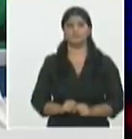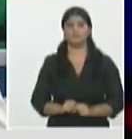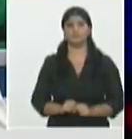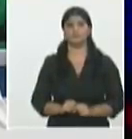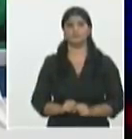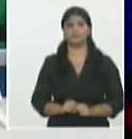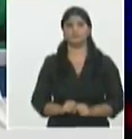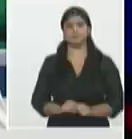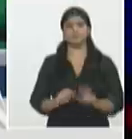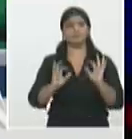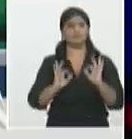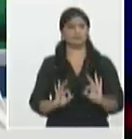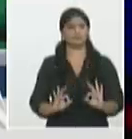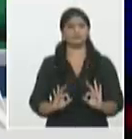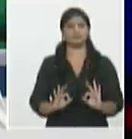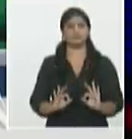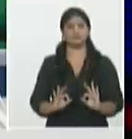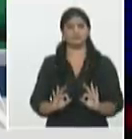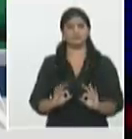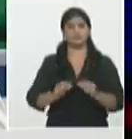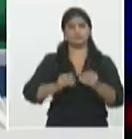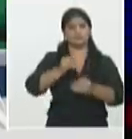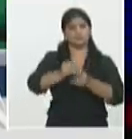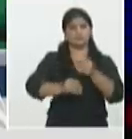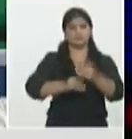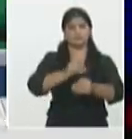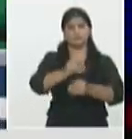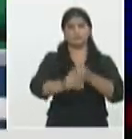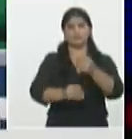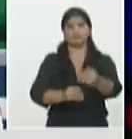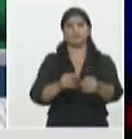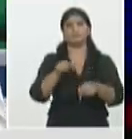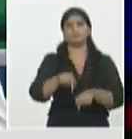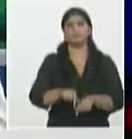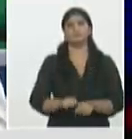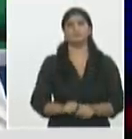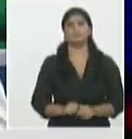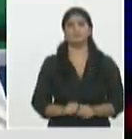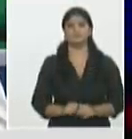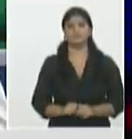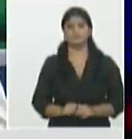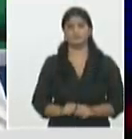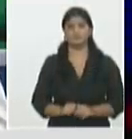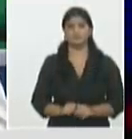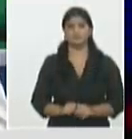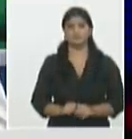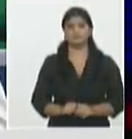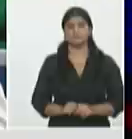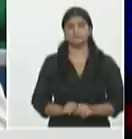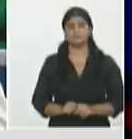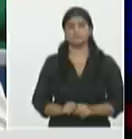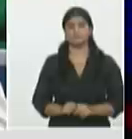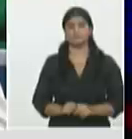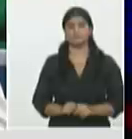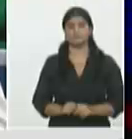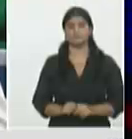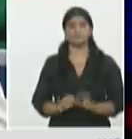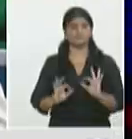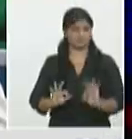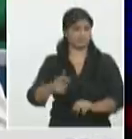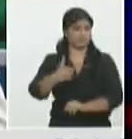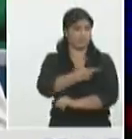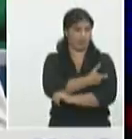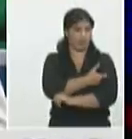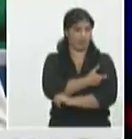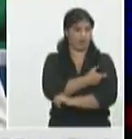para la utilización mientras tanto se aprueba en los candidatos vacunales como